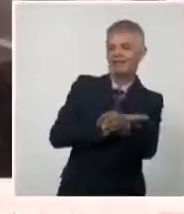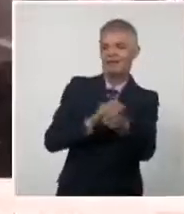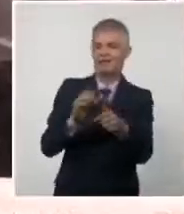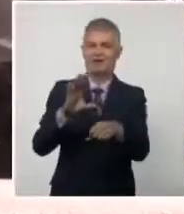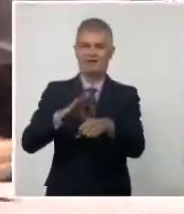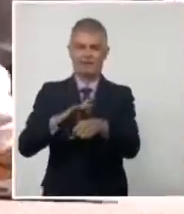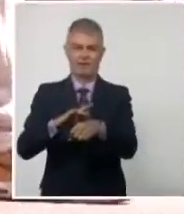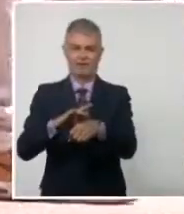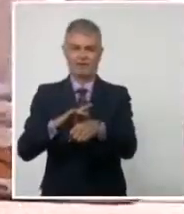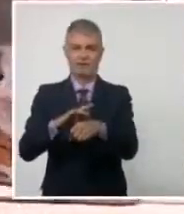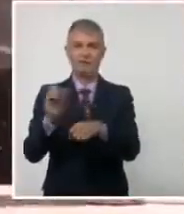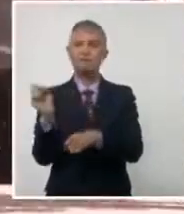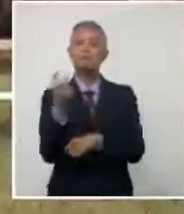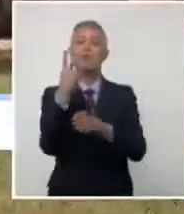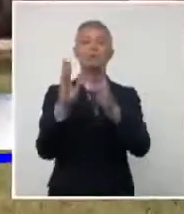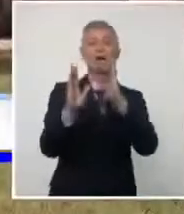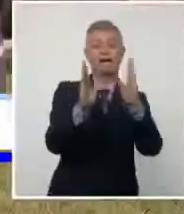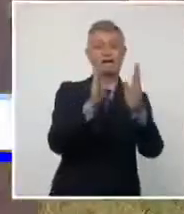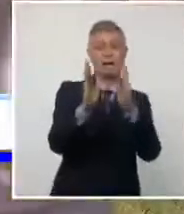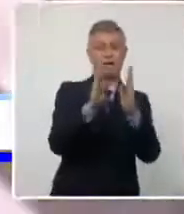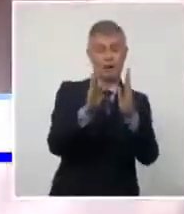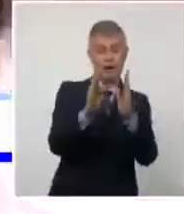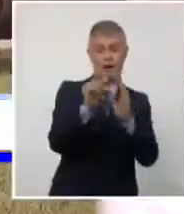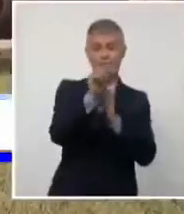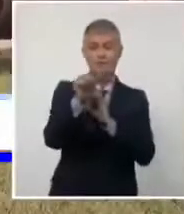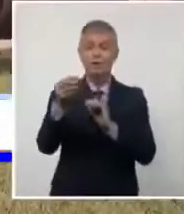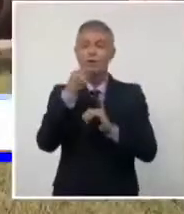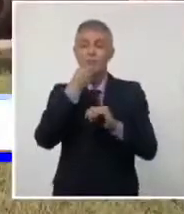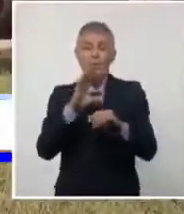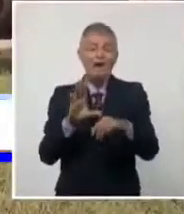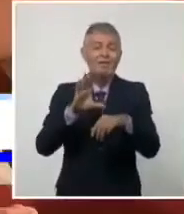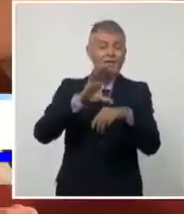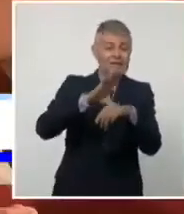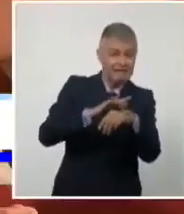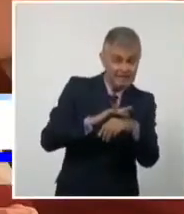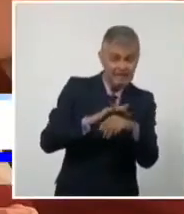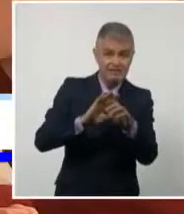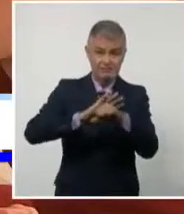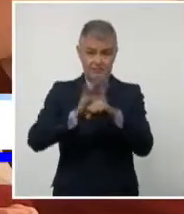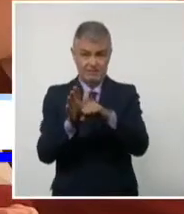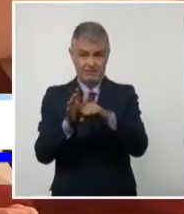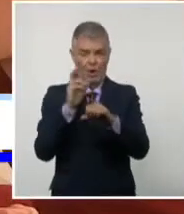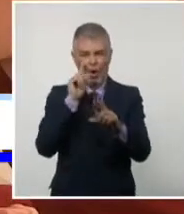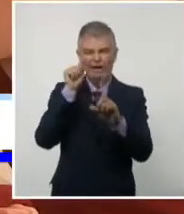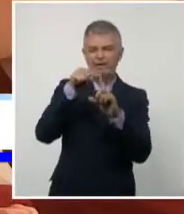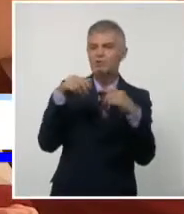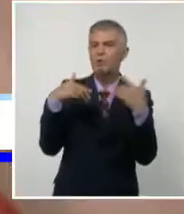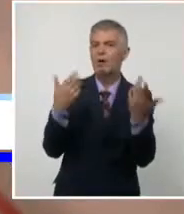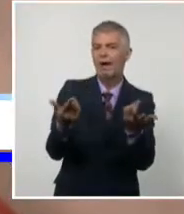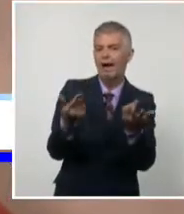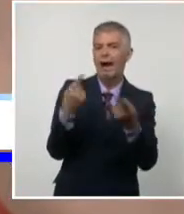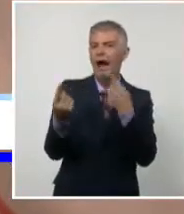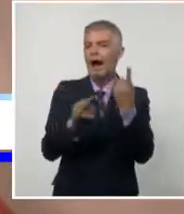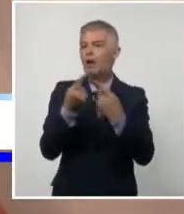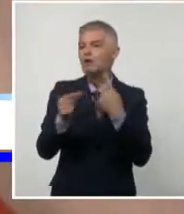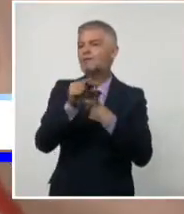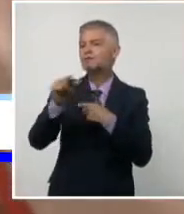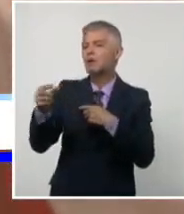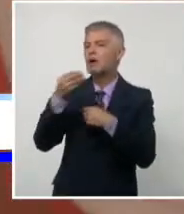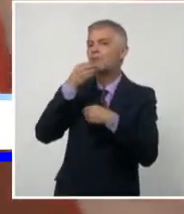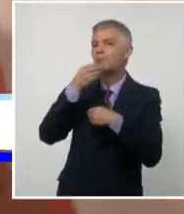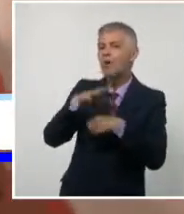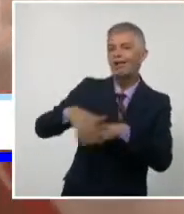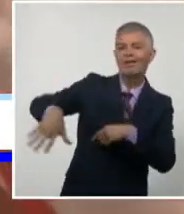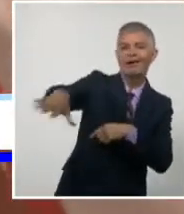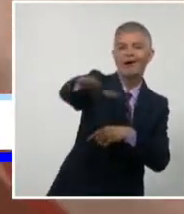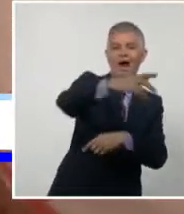La segunda etapa del estudio de cero positividad al COVID-19 tiene como objetivo detectar la circulación endémica del virus en la